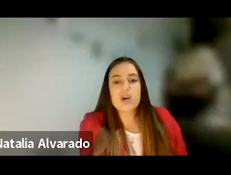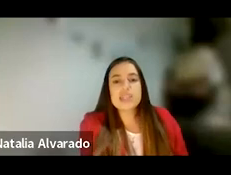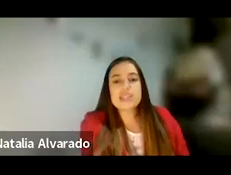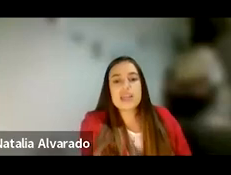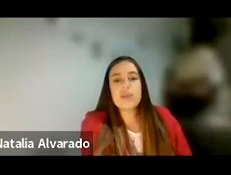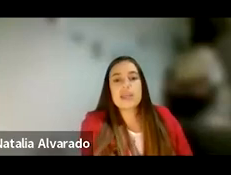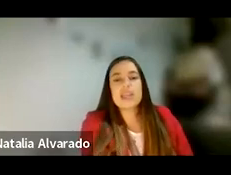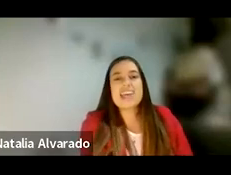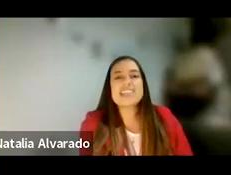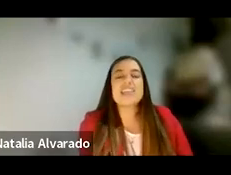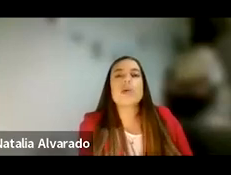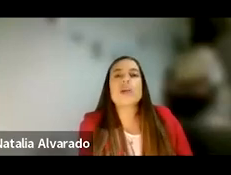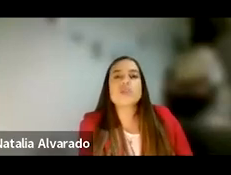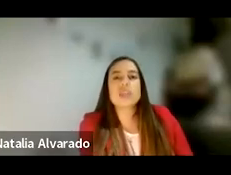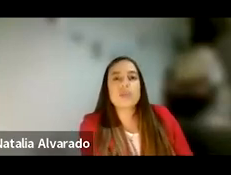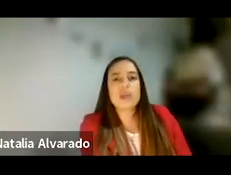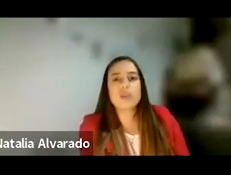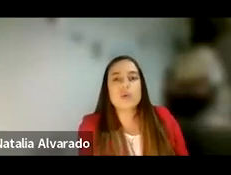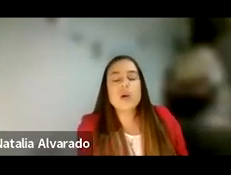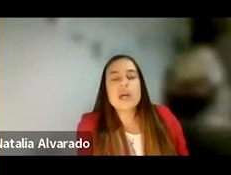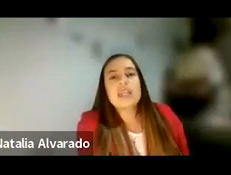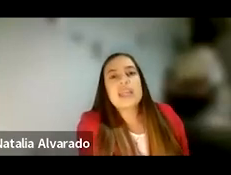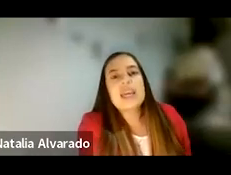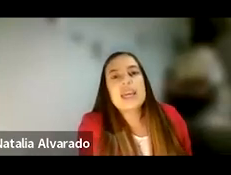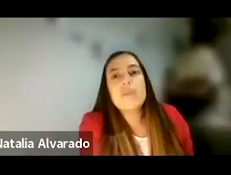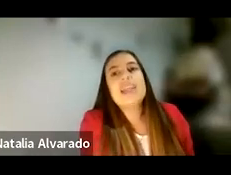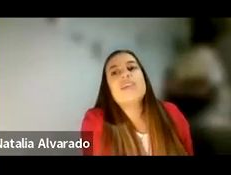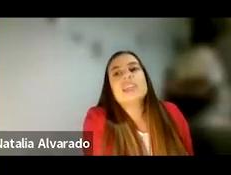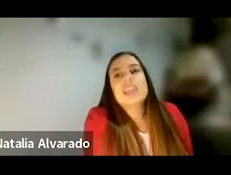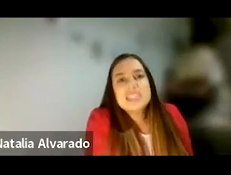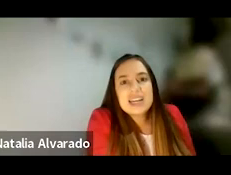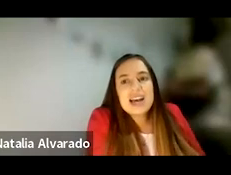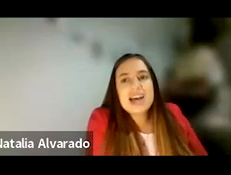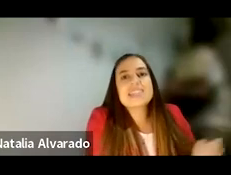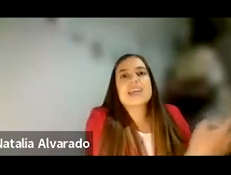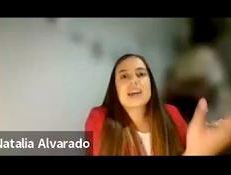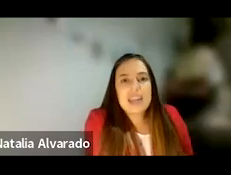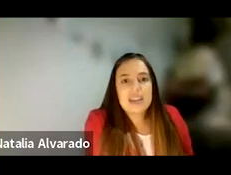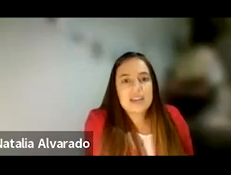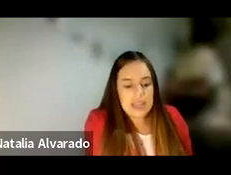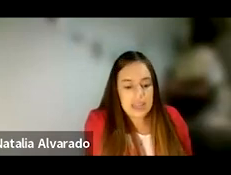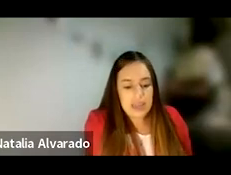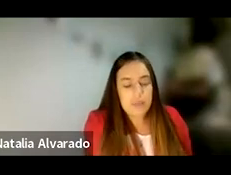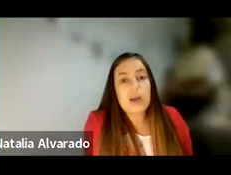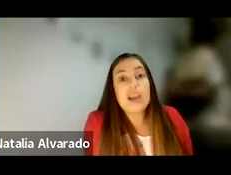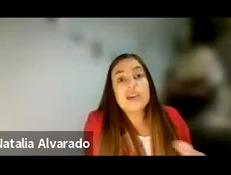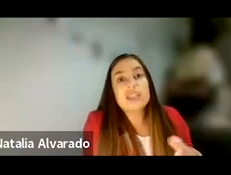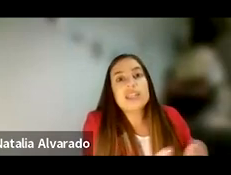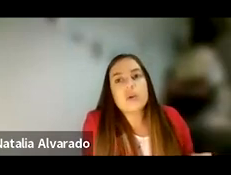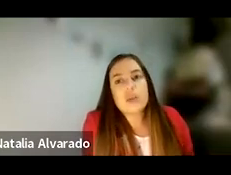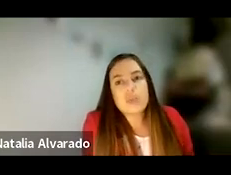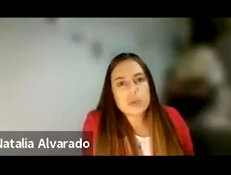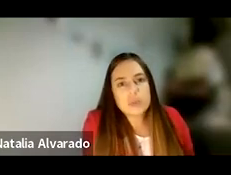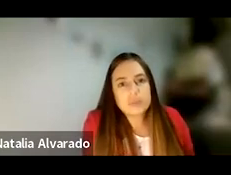interiorizado necesariamente este tema del consentimiento, de que mi libertad llega hasta que invado la